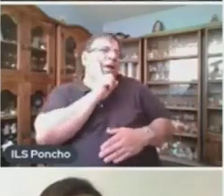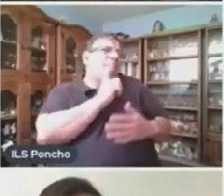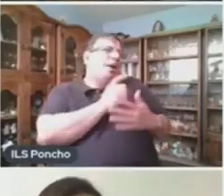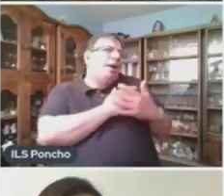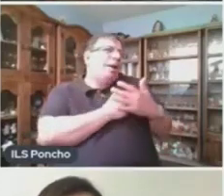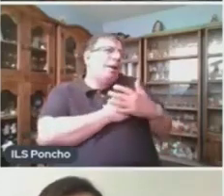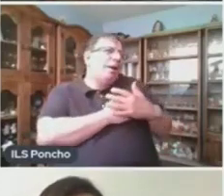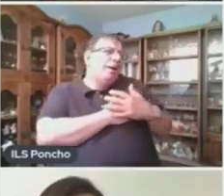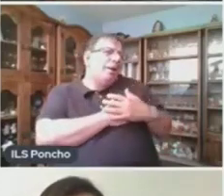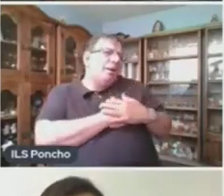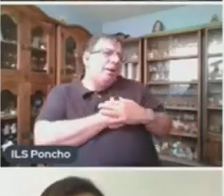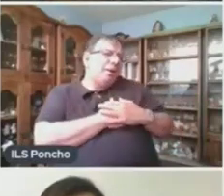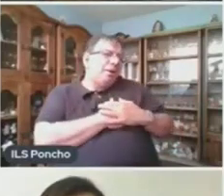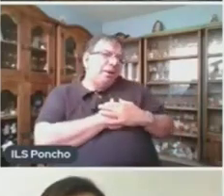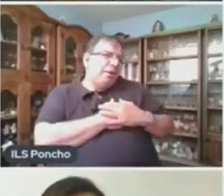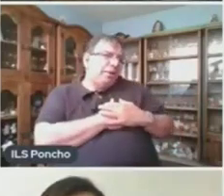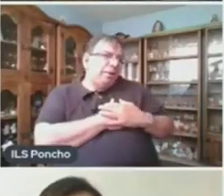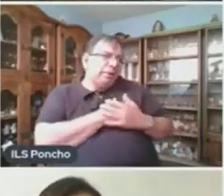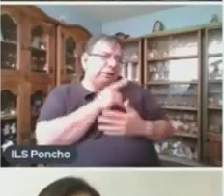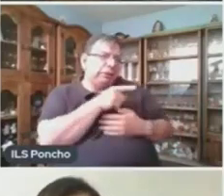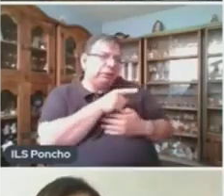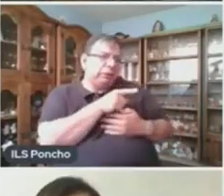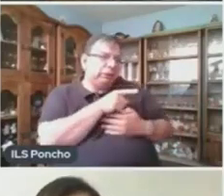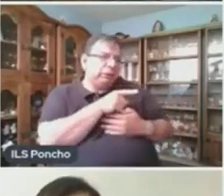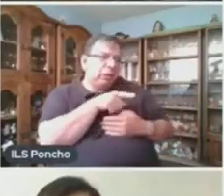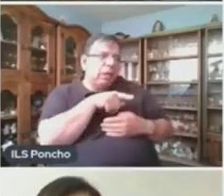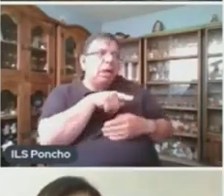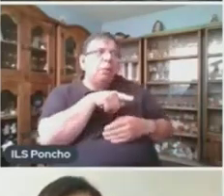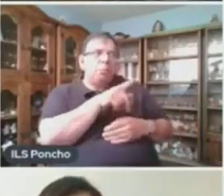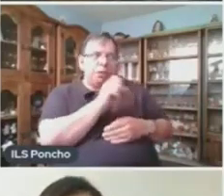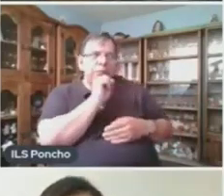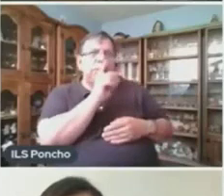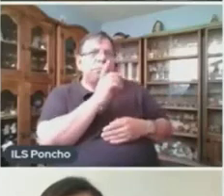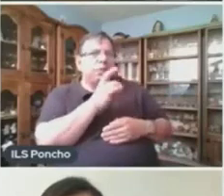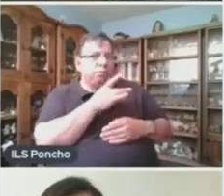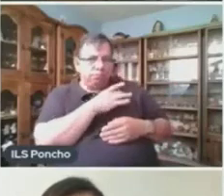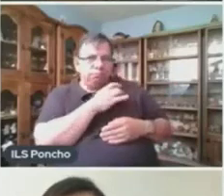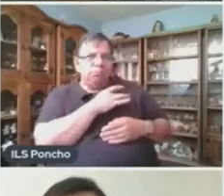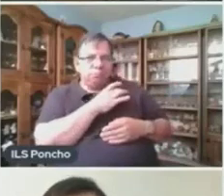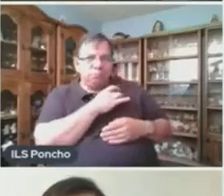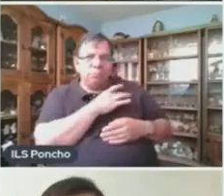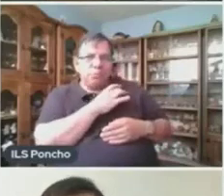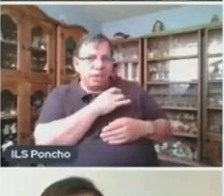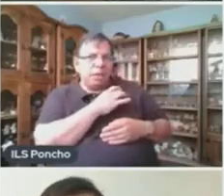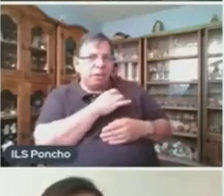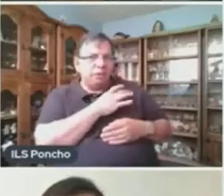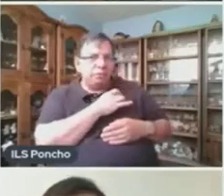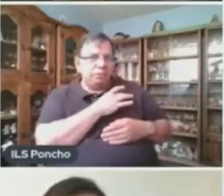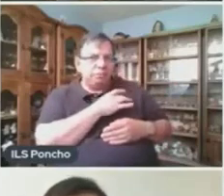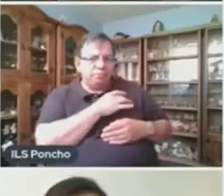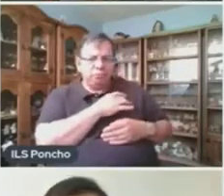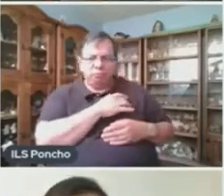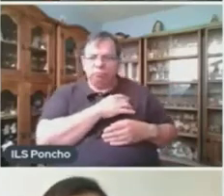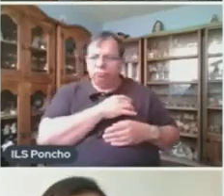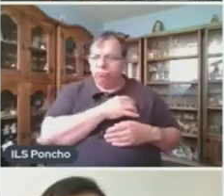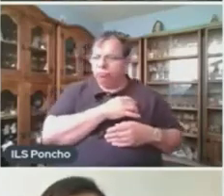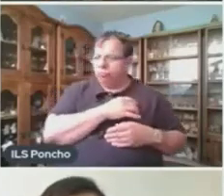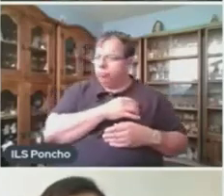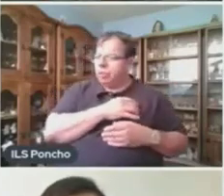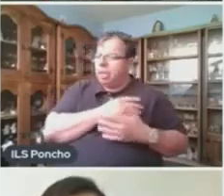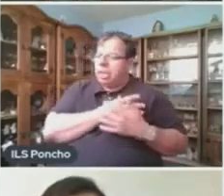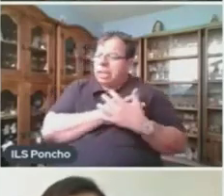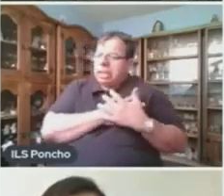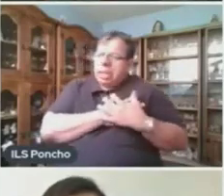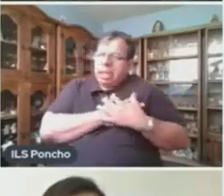Por él Pero a la vez Le tenía miedo Él La amaba